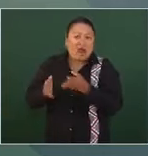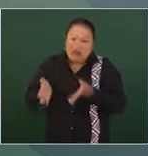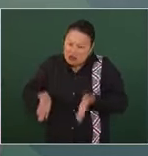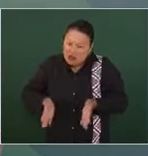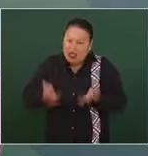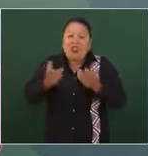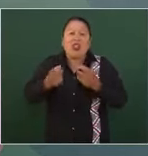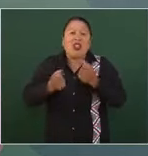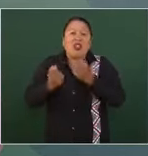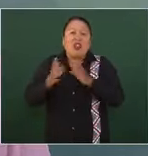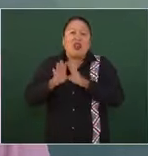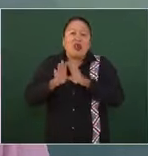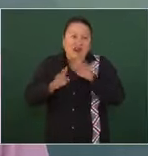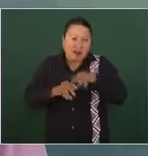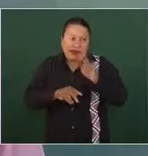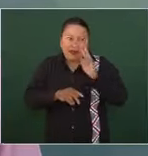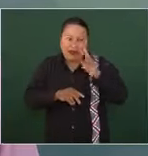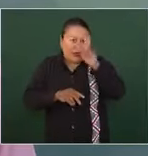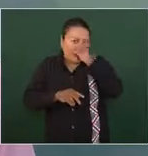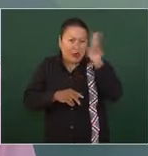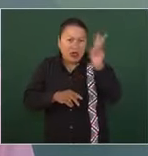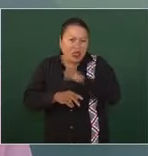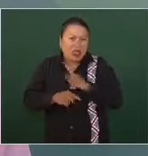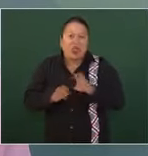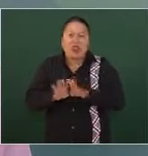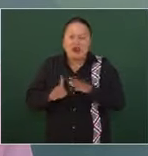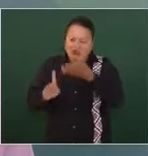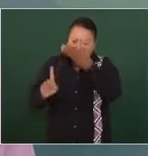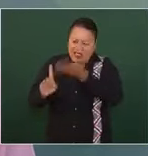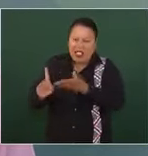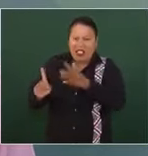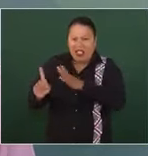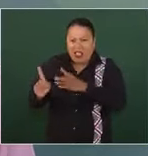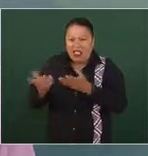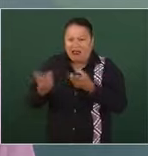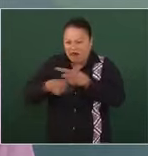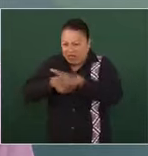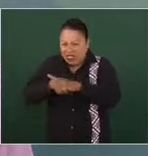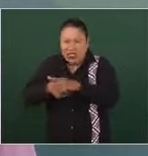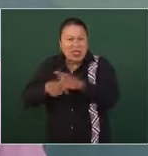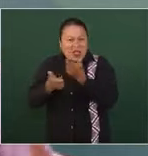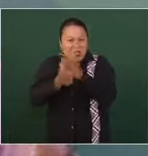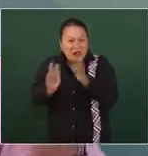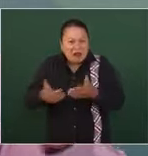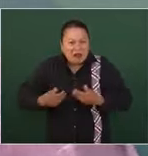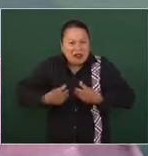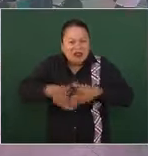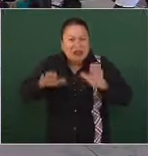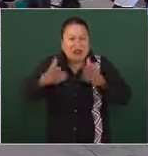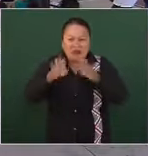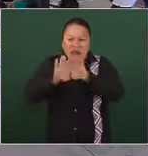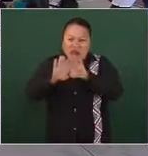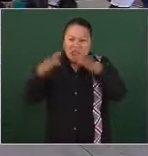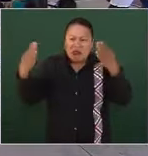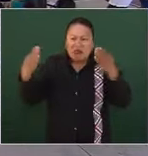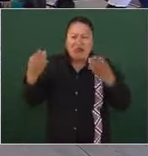dejar en libertad a presuntos delincuentes y siempre con